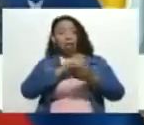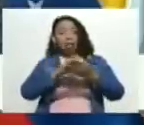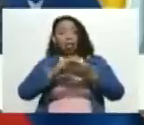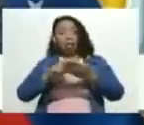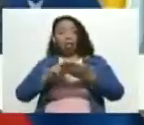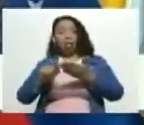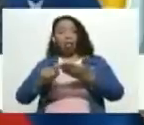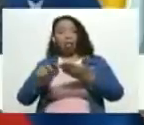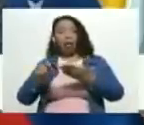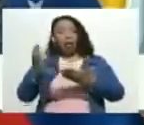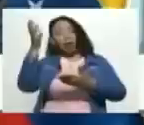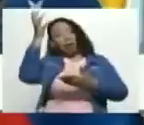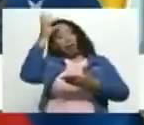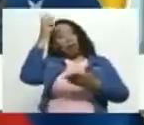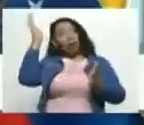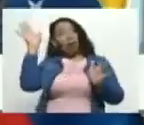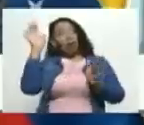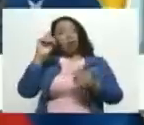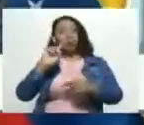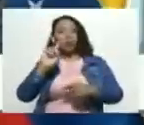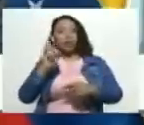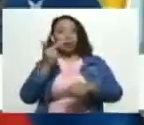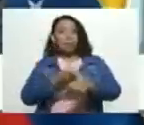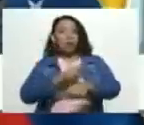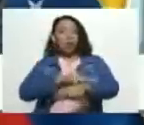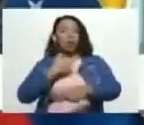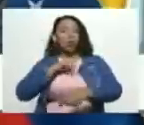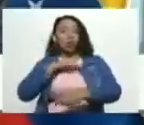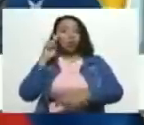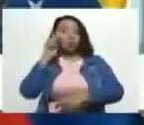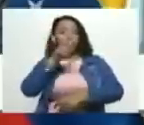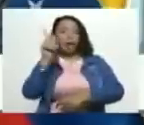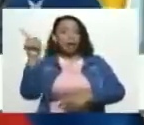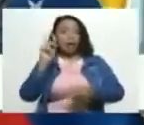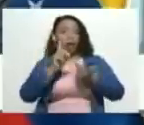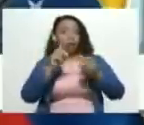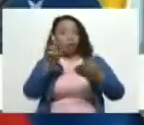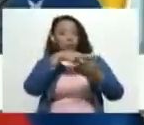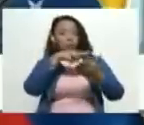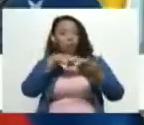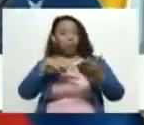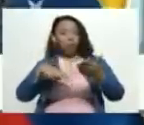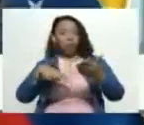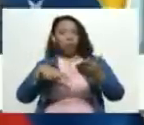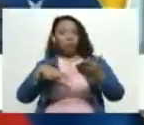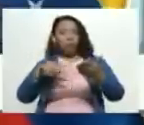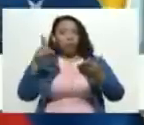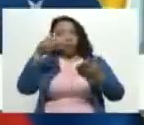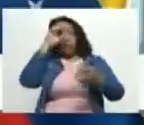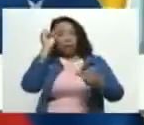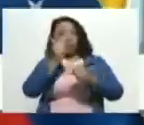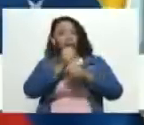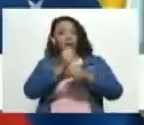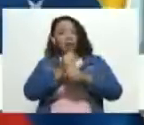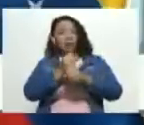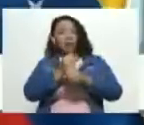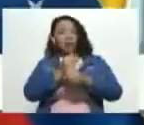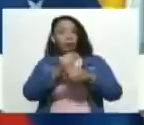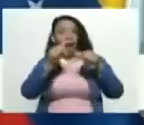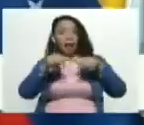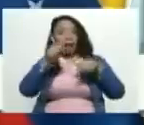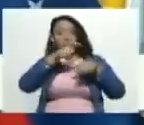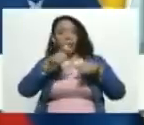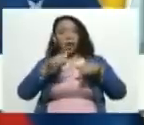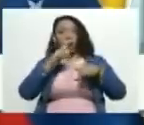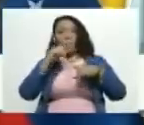pero la peor parte de lo que pudiéramos nosotros ver en alguna lectura de esa obra esta gente no